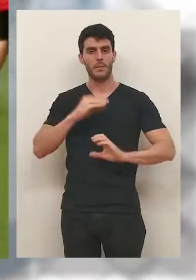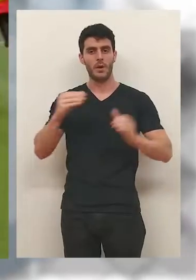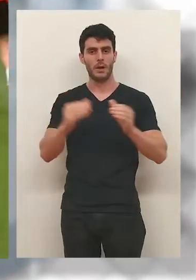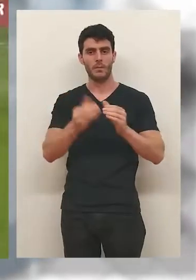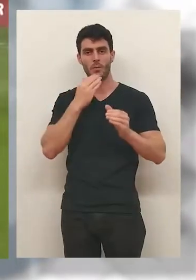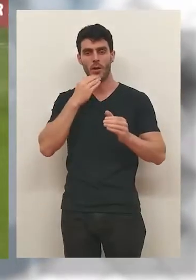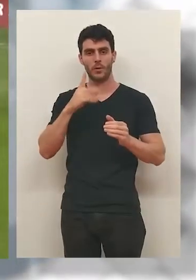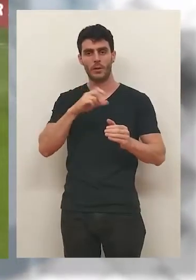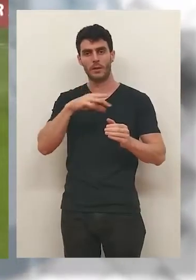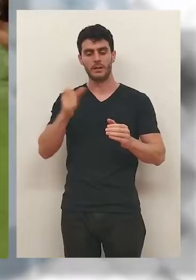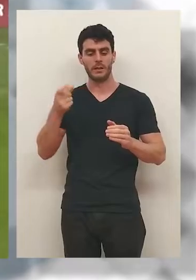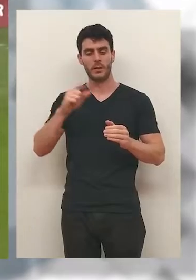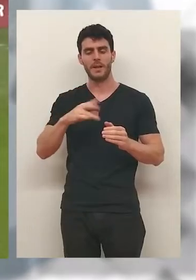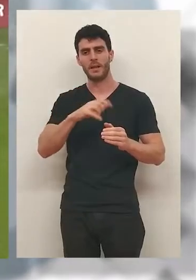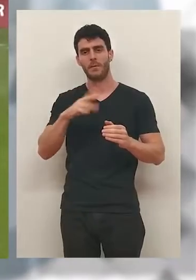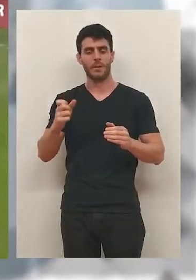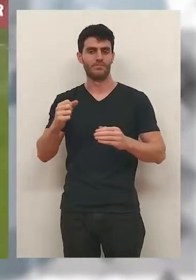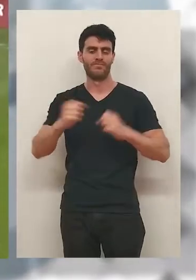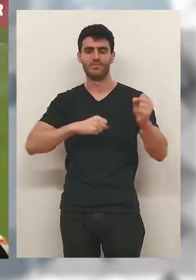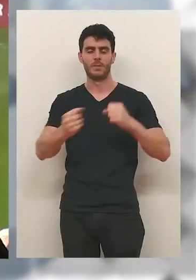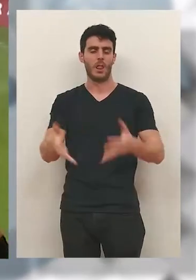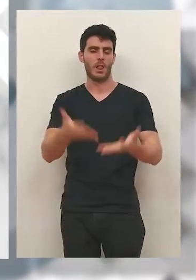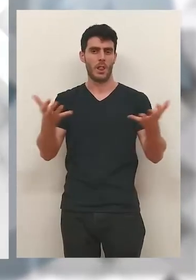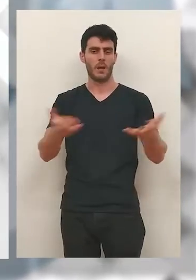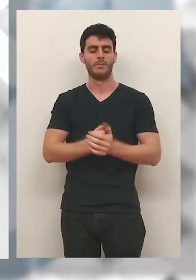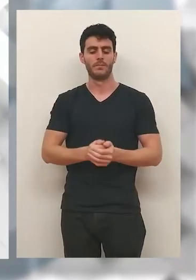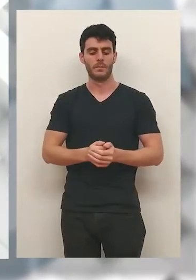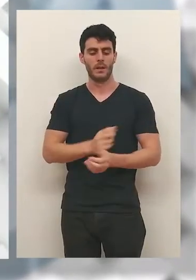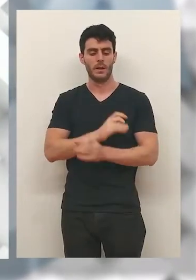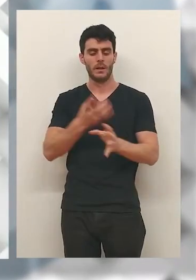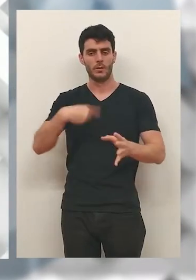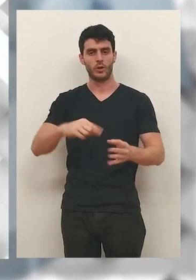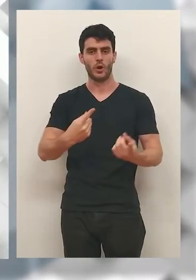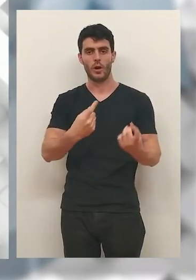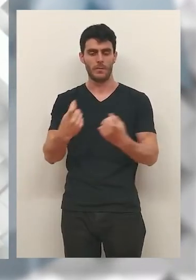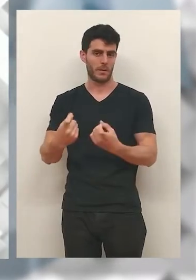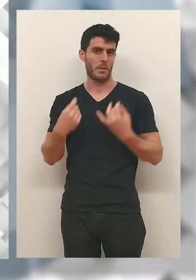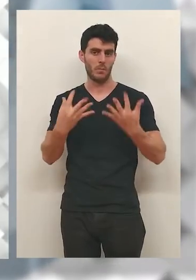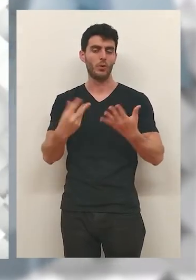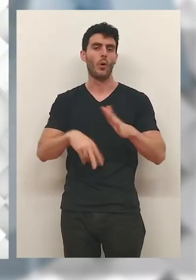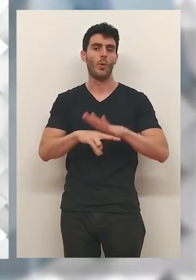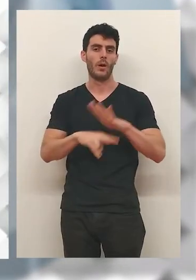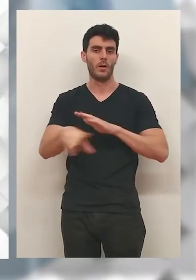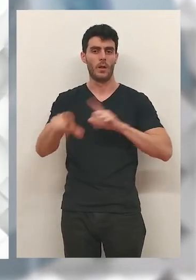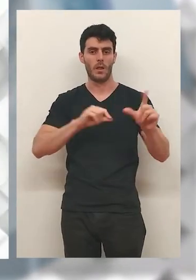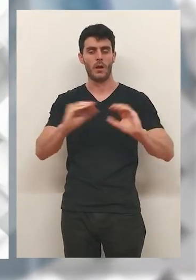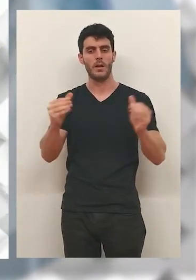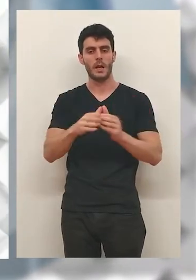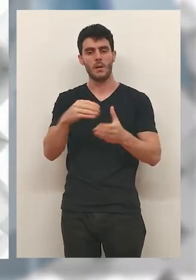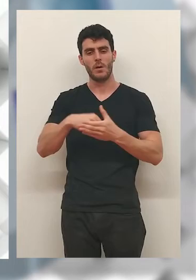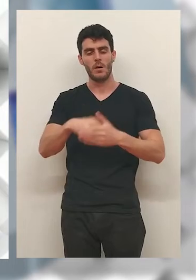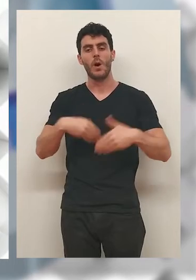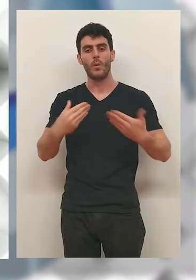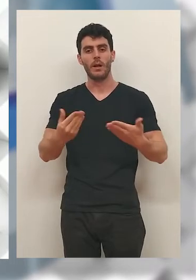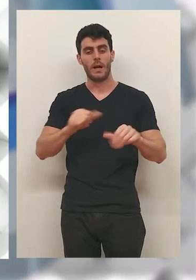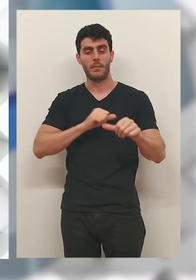podrá competir en este sentido con equipos como el Dense o Intercity. Tenemos que identificar claramente pronto lo que buscamos, qué